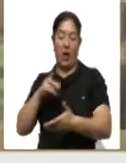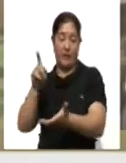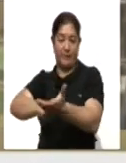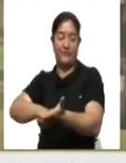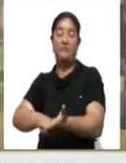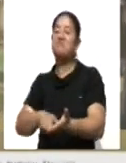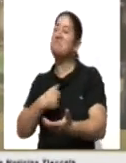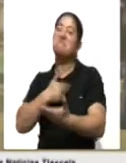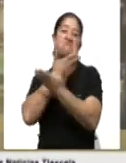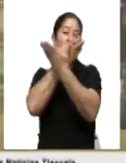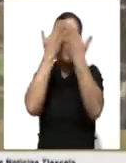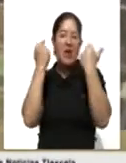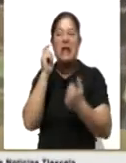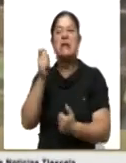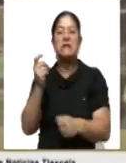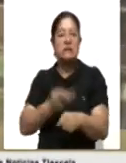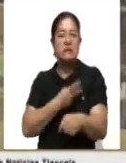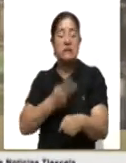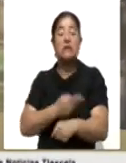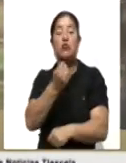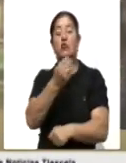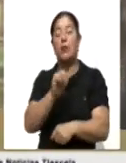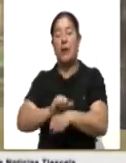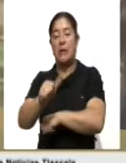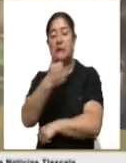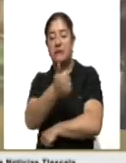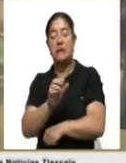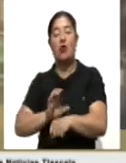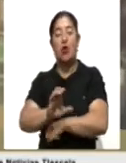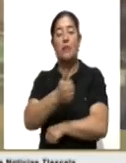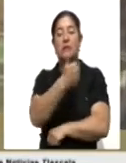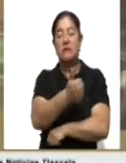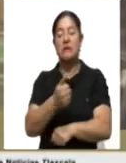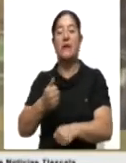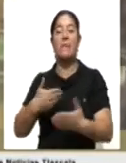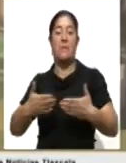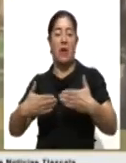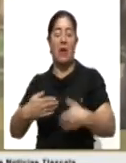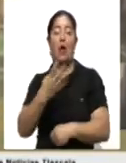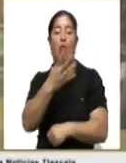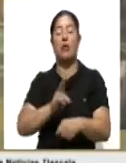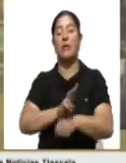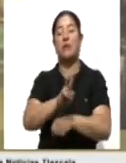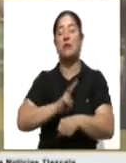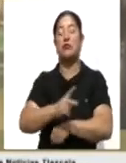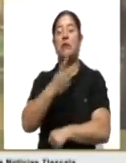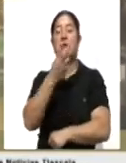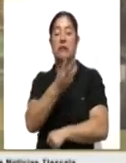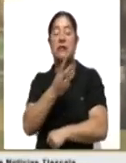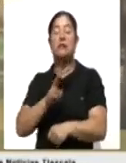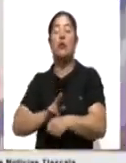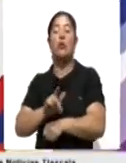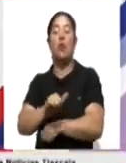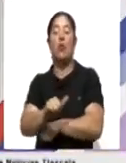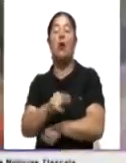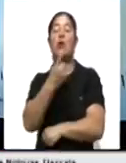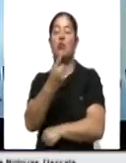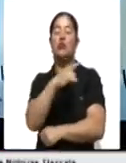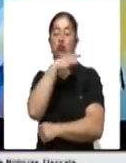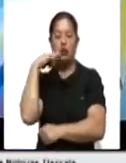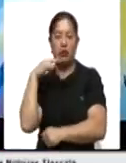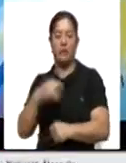todavía no se tienen noticias. Nueve de Argentina, seis de Colombia, seis de Paraguay, cuatro de Venezuela, tres de Uruguay y uno de Chile.